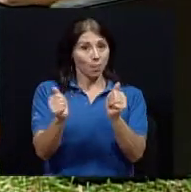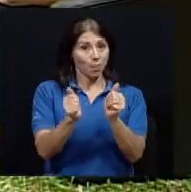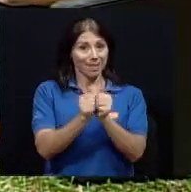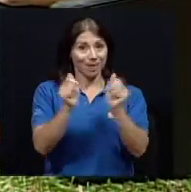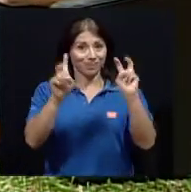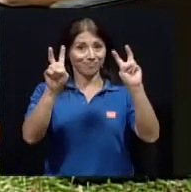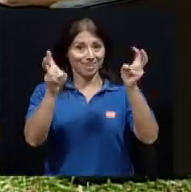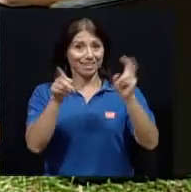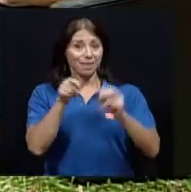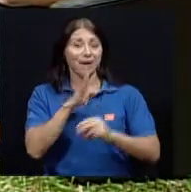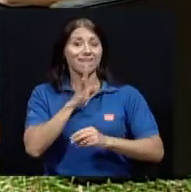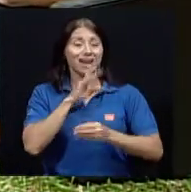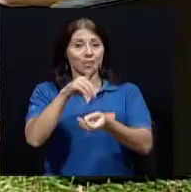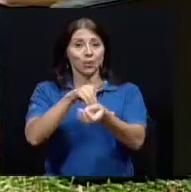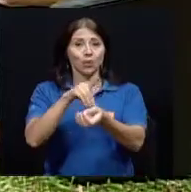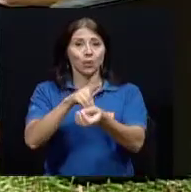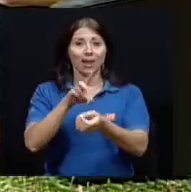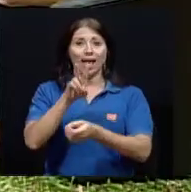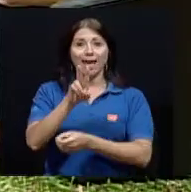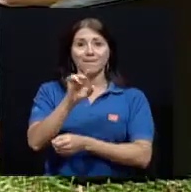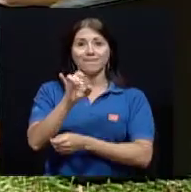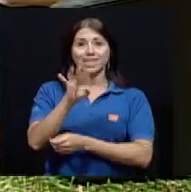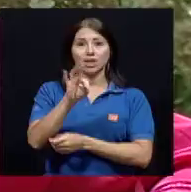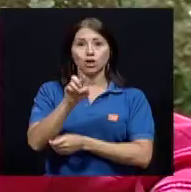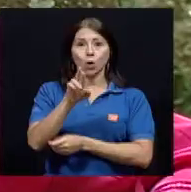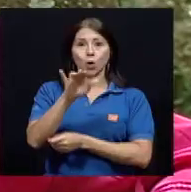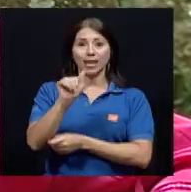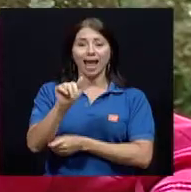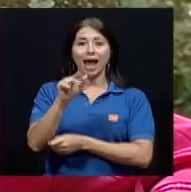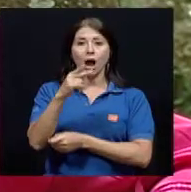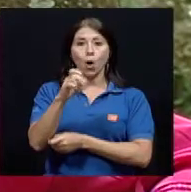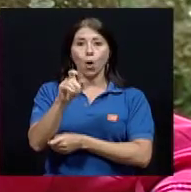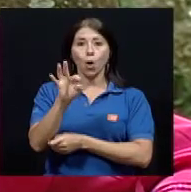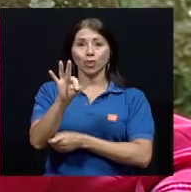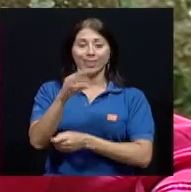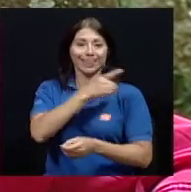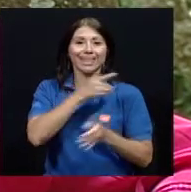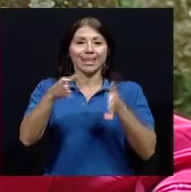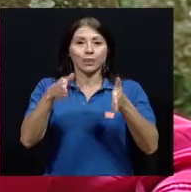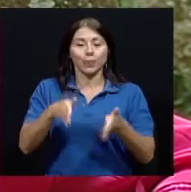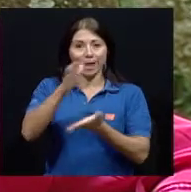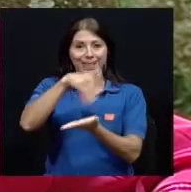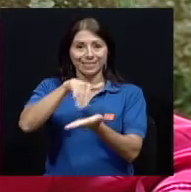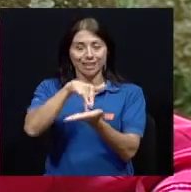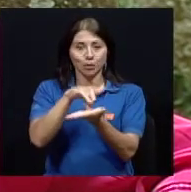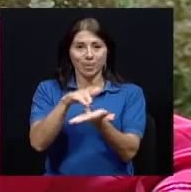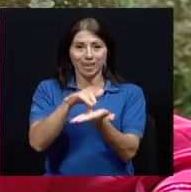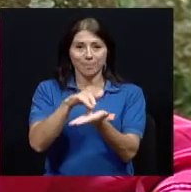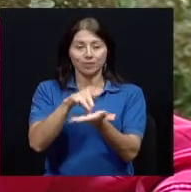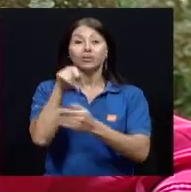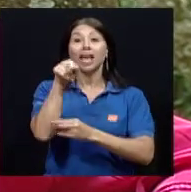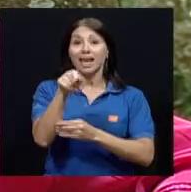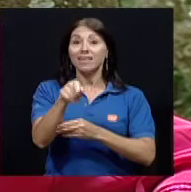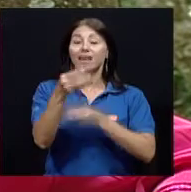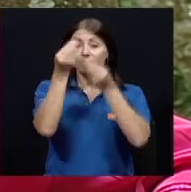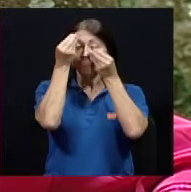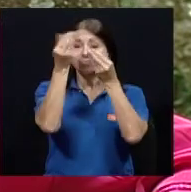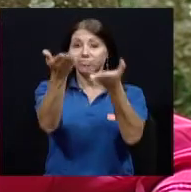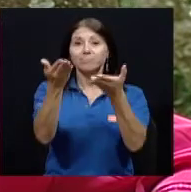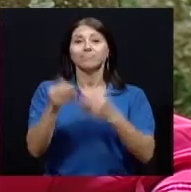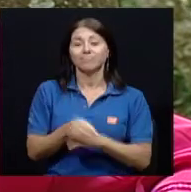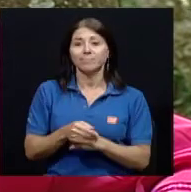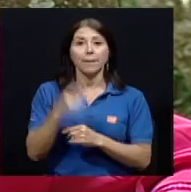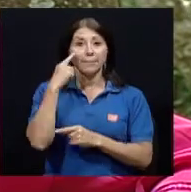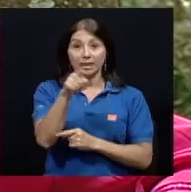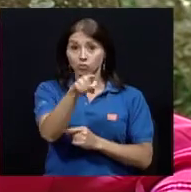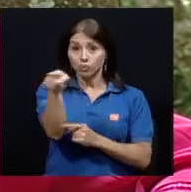sobre este tema, contamos entonces con la presencia de la doctora Victoria Hall, ella es la directora del centro de medicamentos, ella nos va a dar